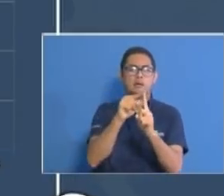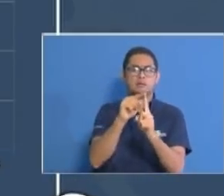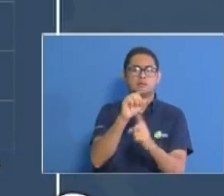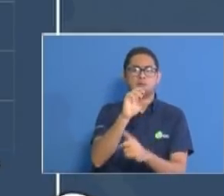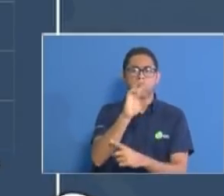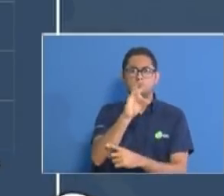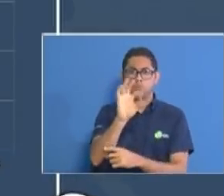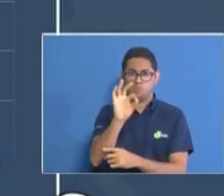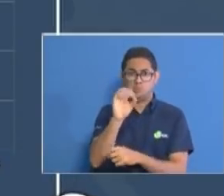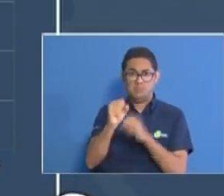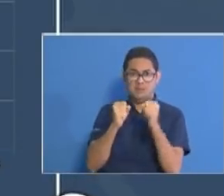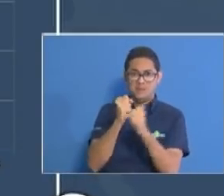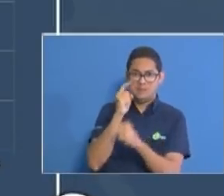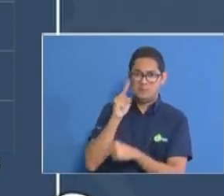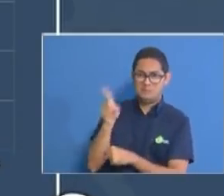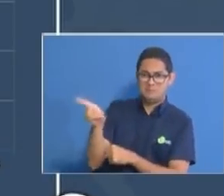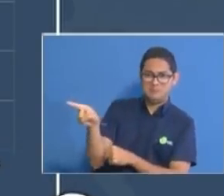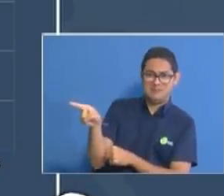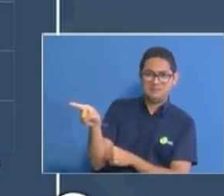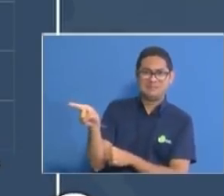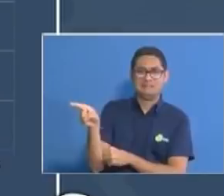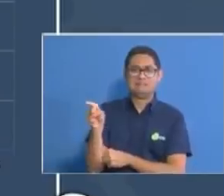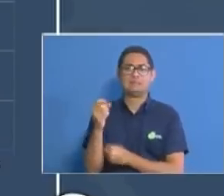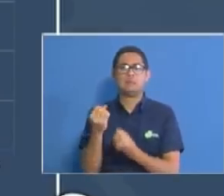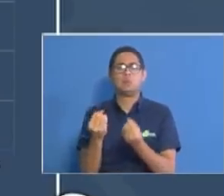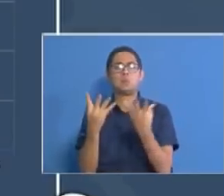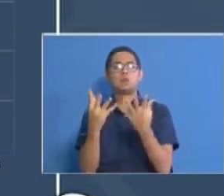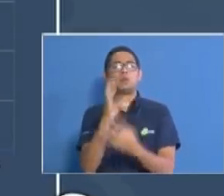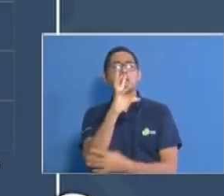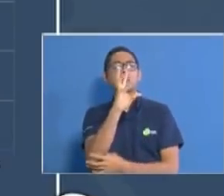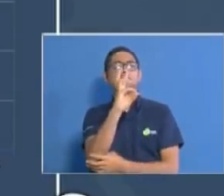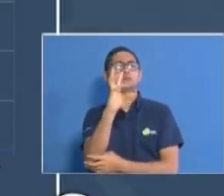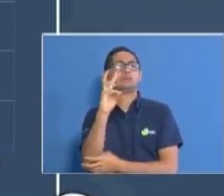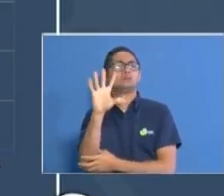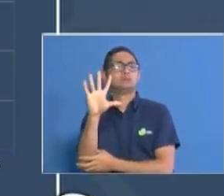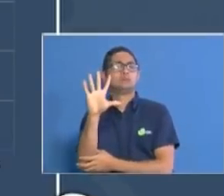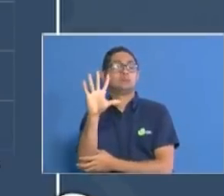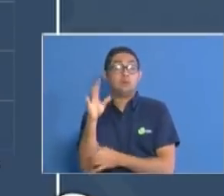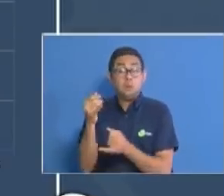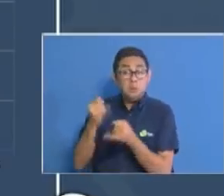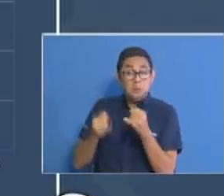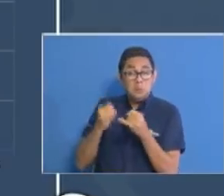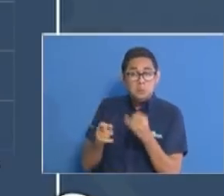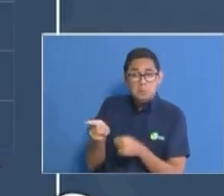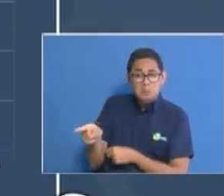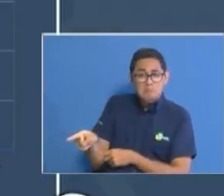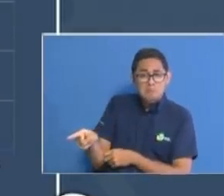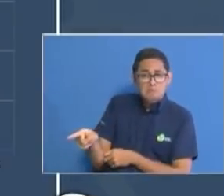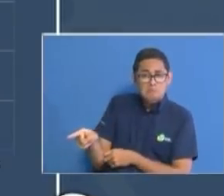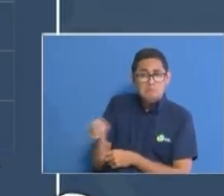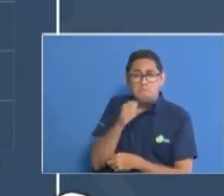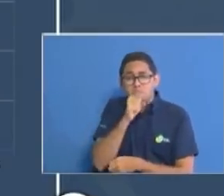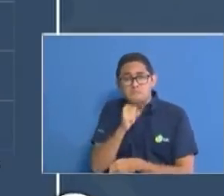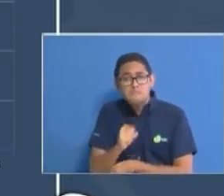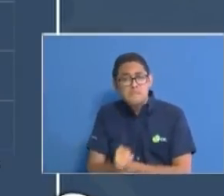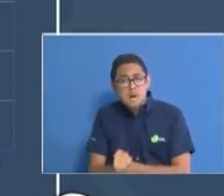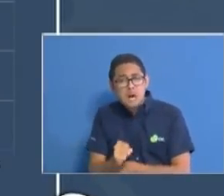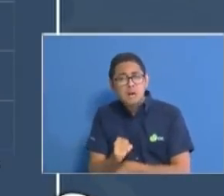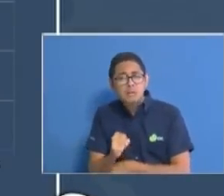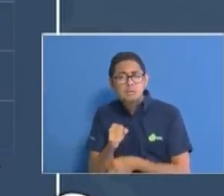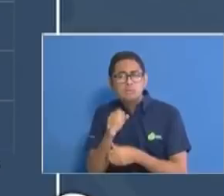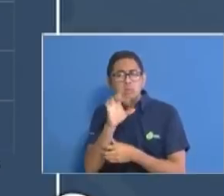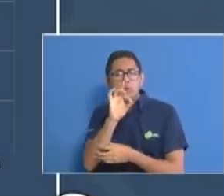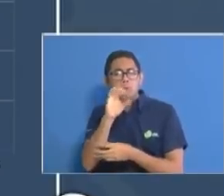13%, 665 casos. Y en los mayores de 80 años, el 2